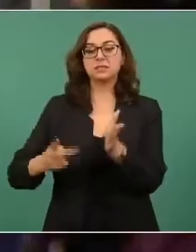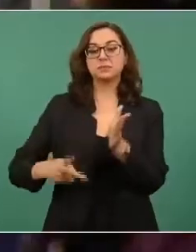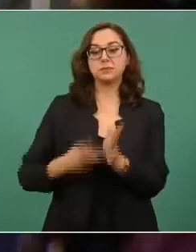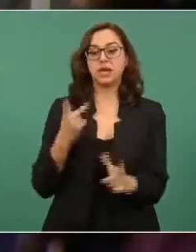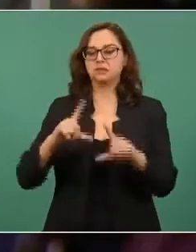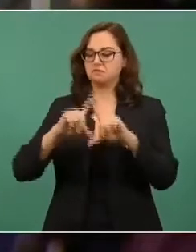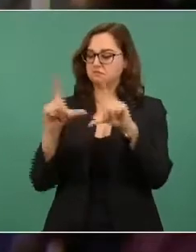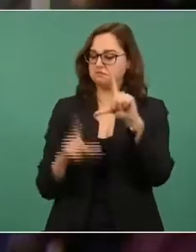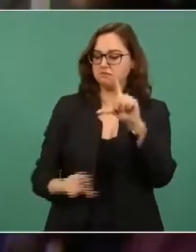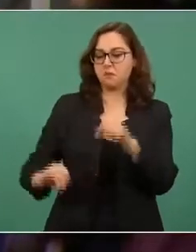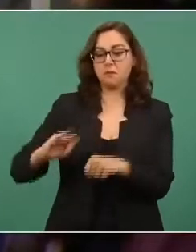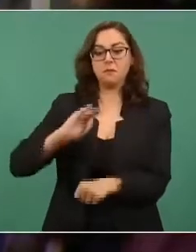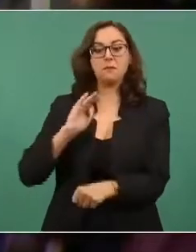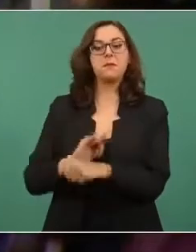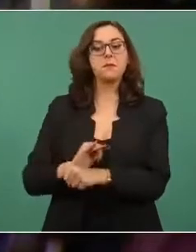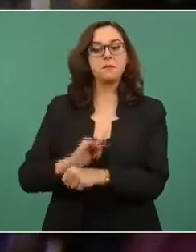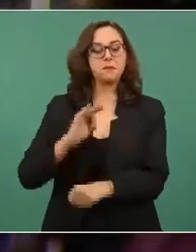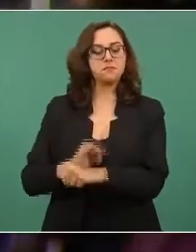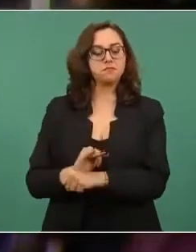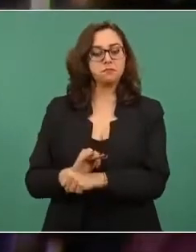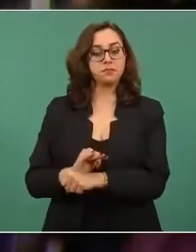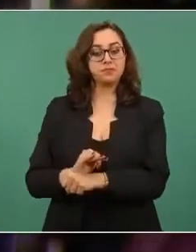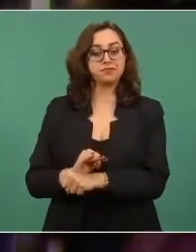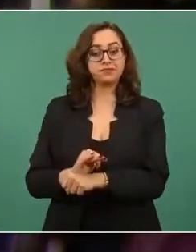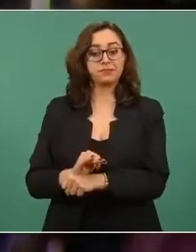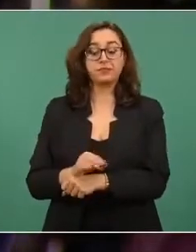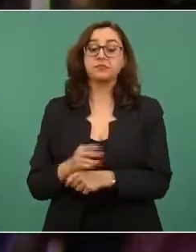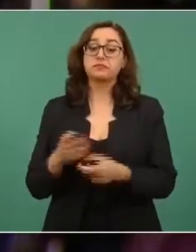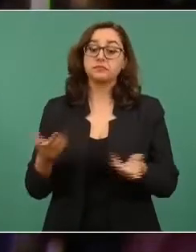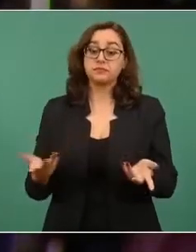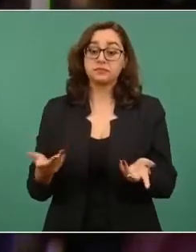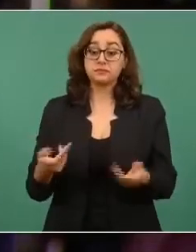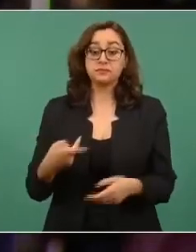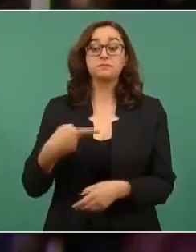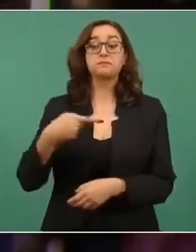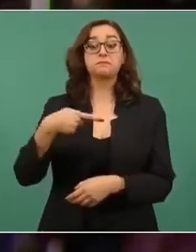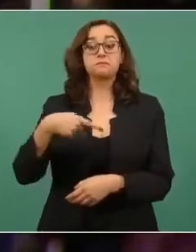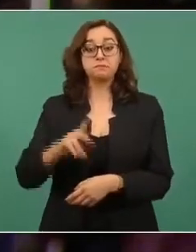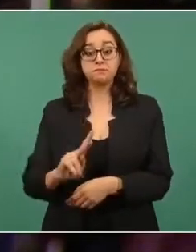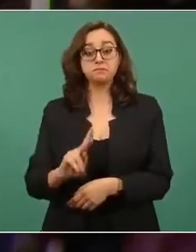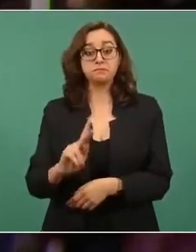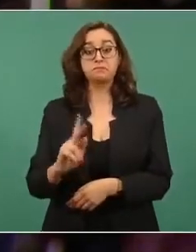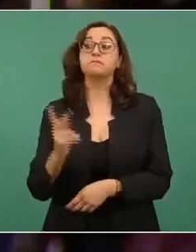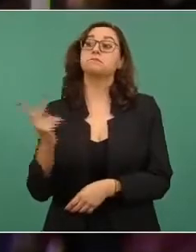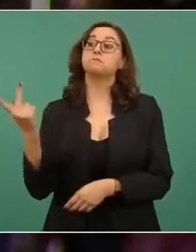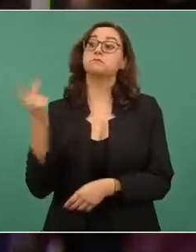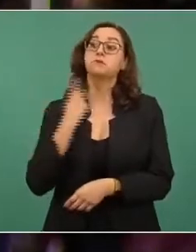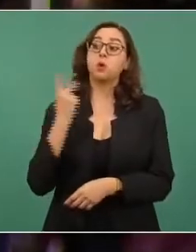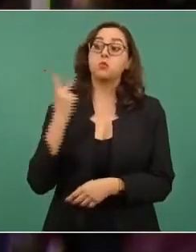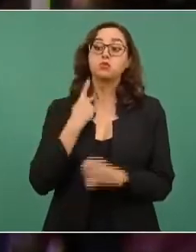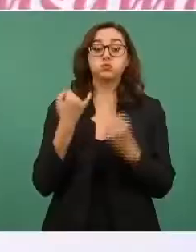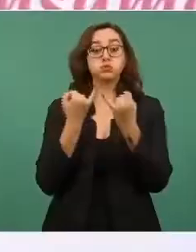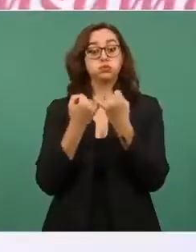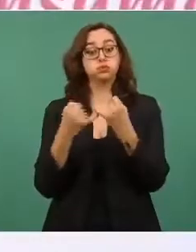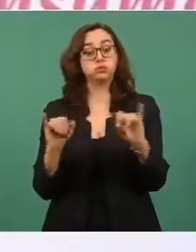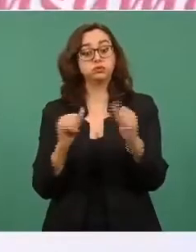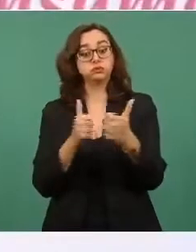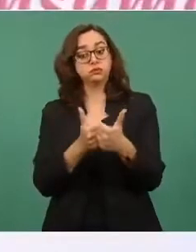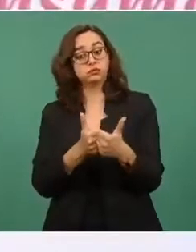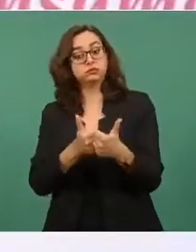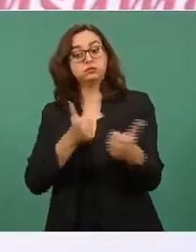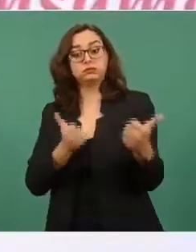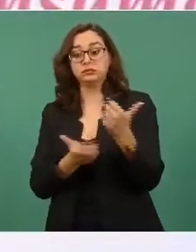Claro está que a partir de la independencia política la nueva nación